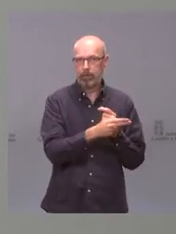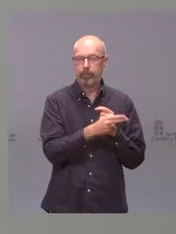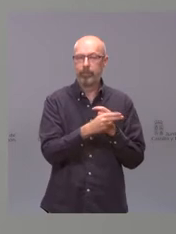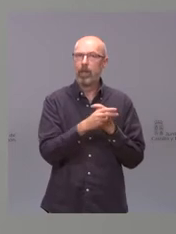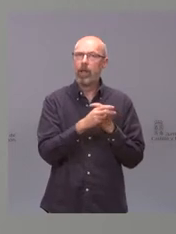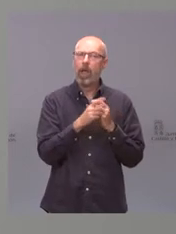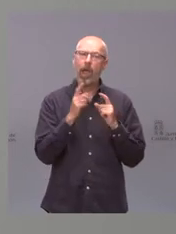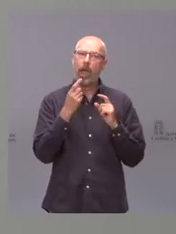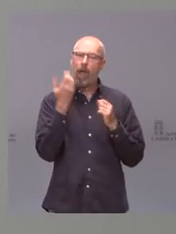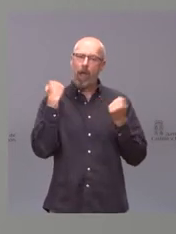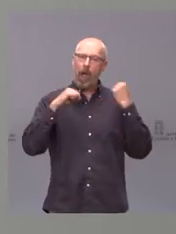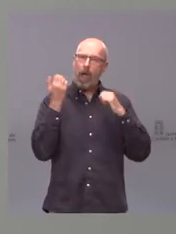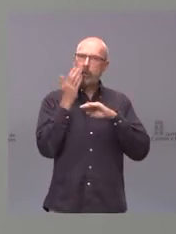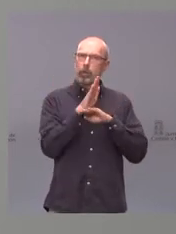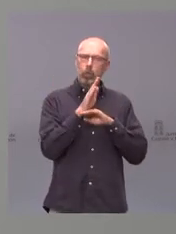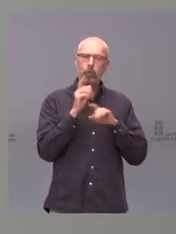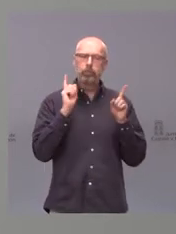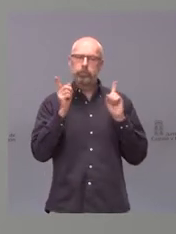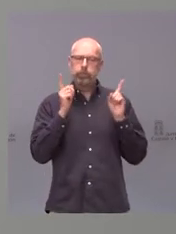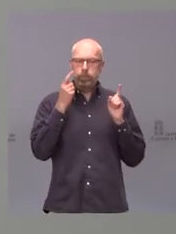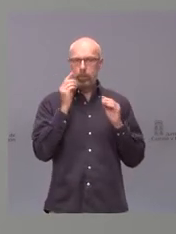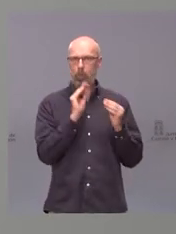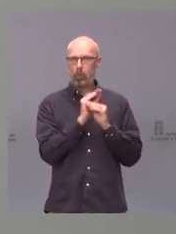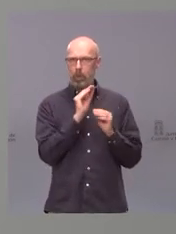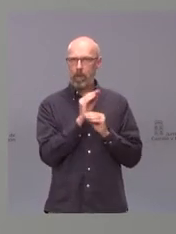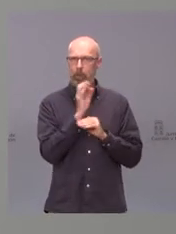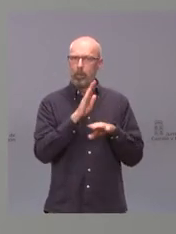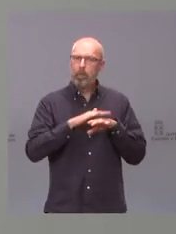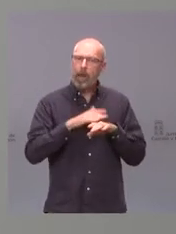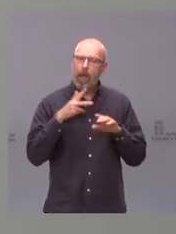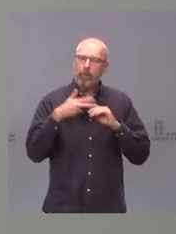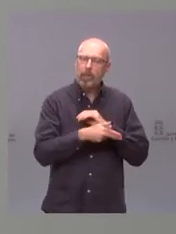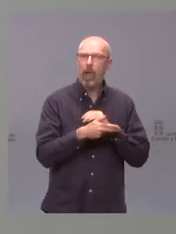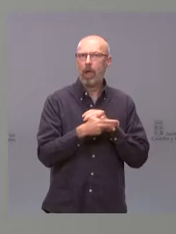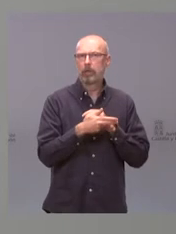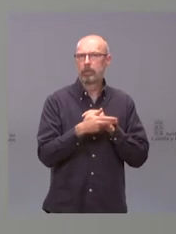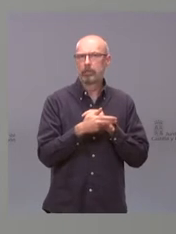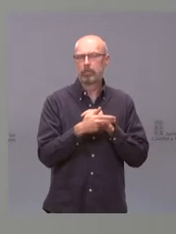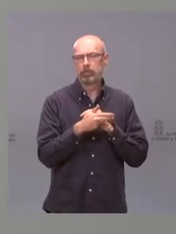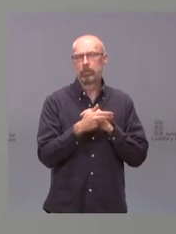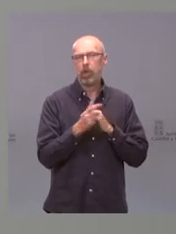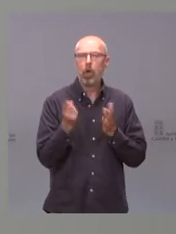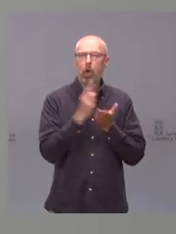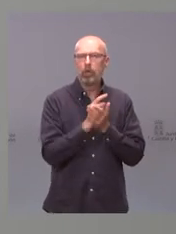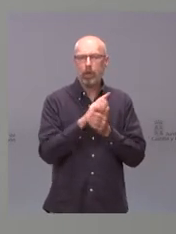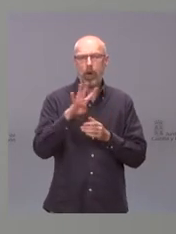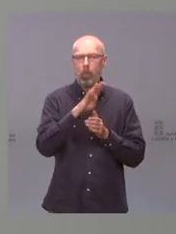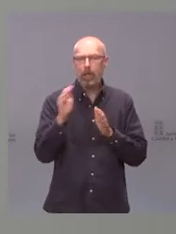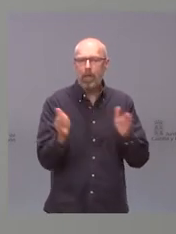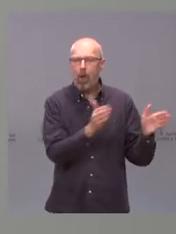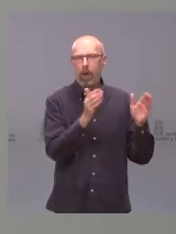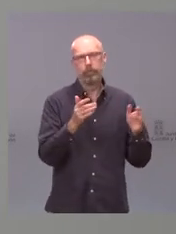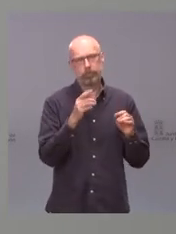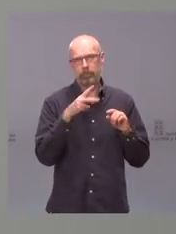ser total en estos días para evitar el crecimiento brusco de una posible ola. Si hay